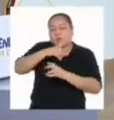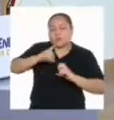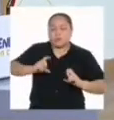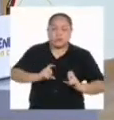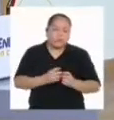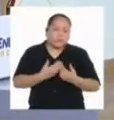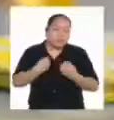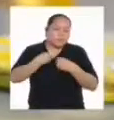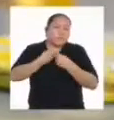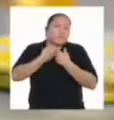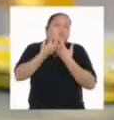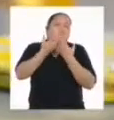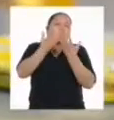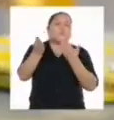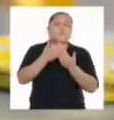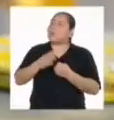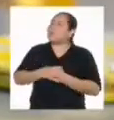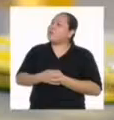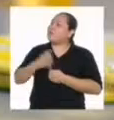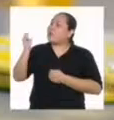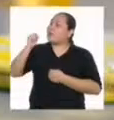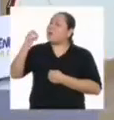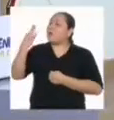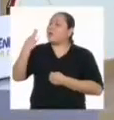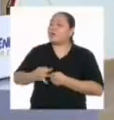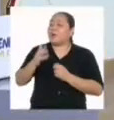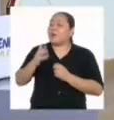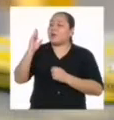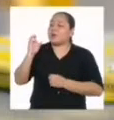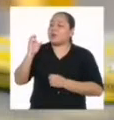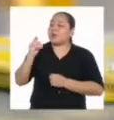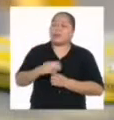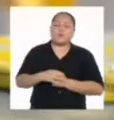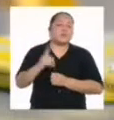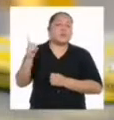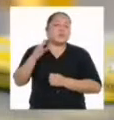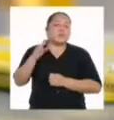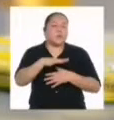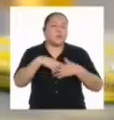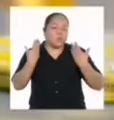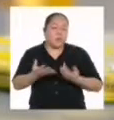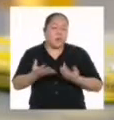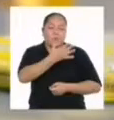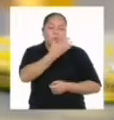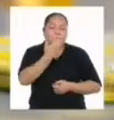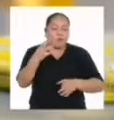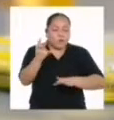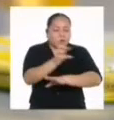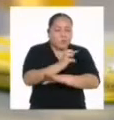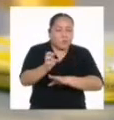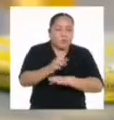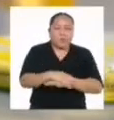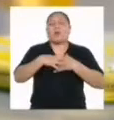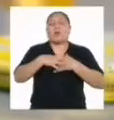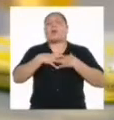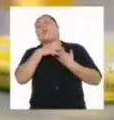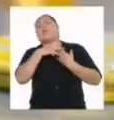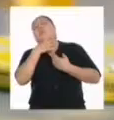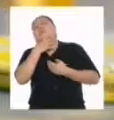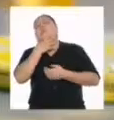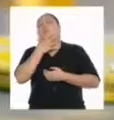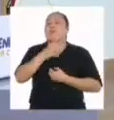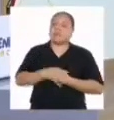salen sin esfuerzo Tienes razón Rodrigo ¿Sabe qué? Podrías mejorar el contenido de tus poemas ¡Oh!